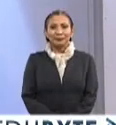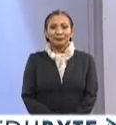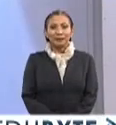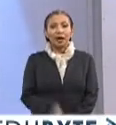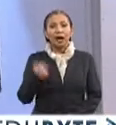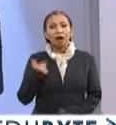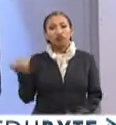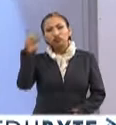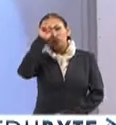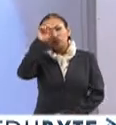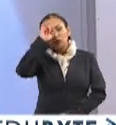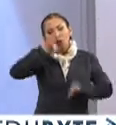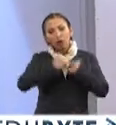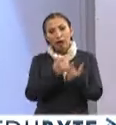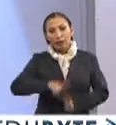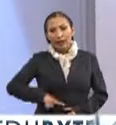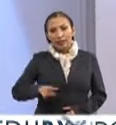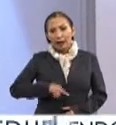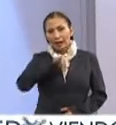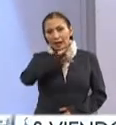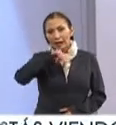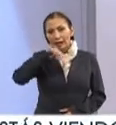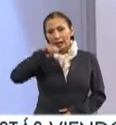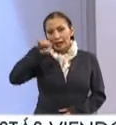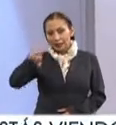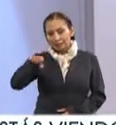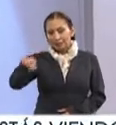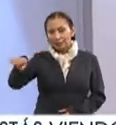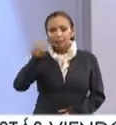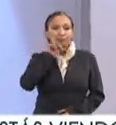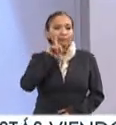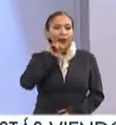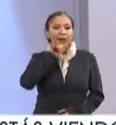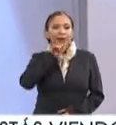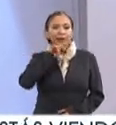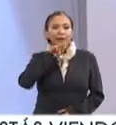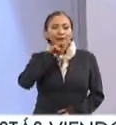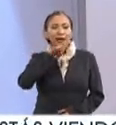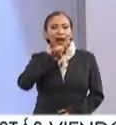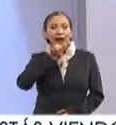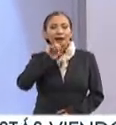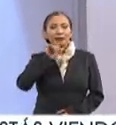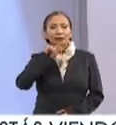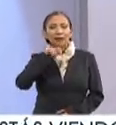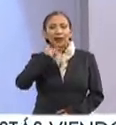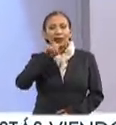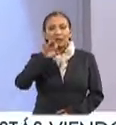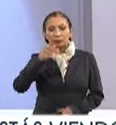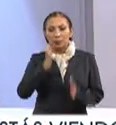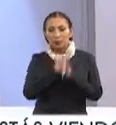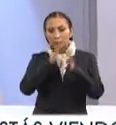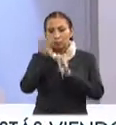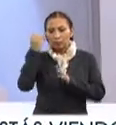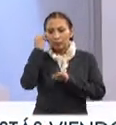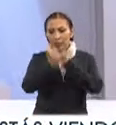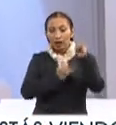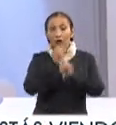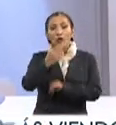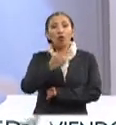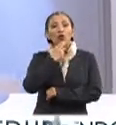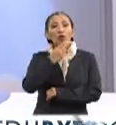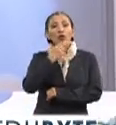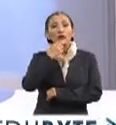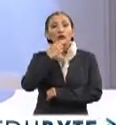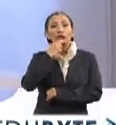Bueno, la consejera de la Junta de Gobierno del Instituto Nacional para la Evaluación de la Educación, Silvia Esmelke, participó en el Seminario Internacional El Uso